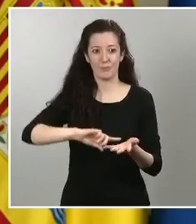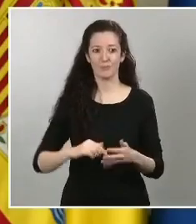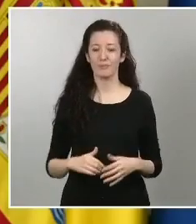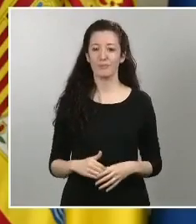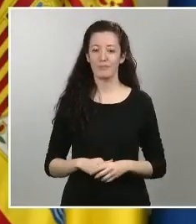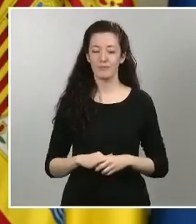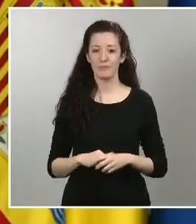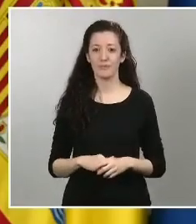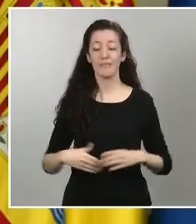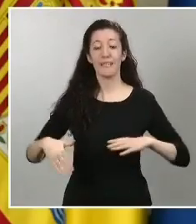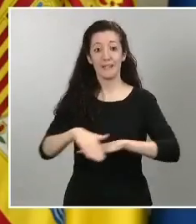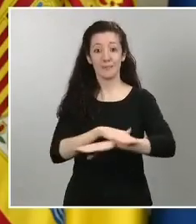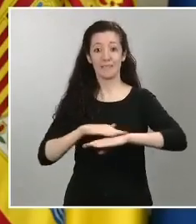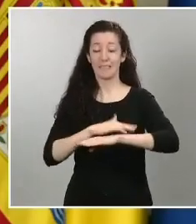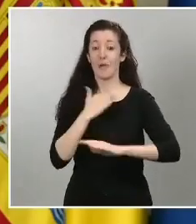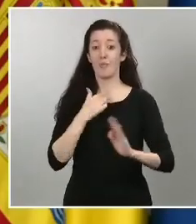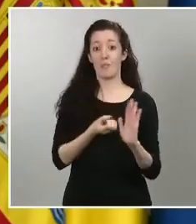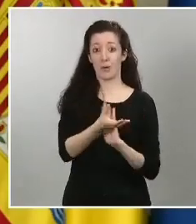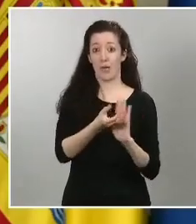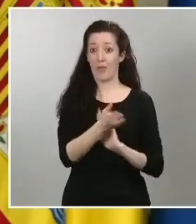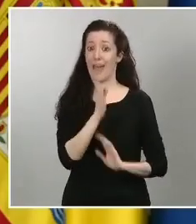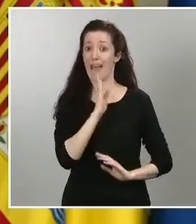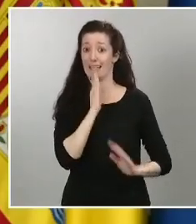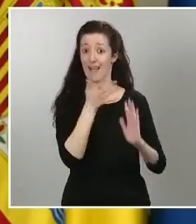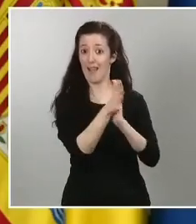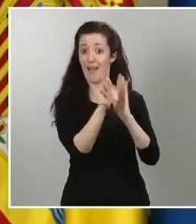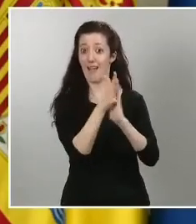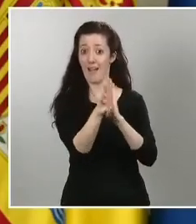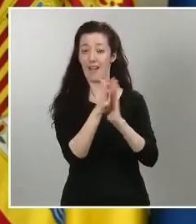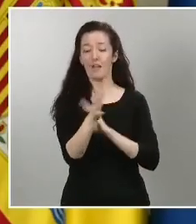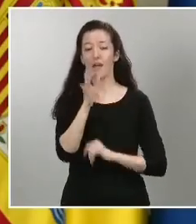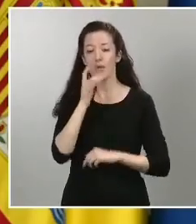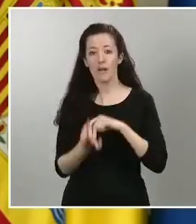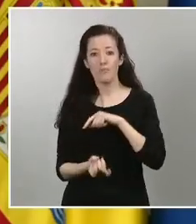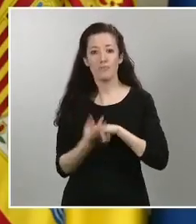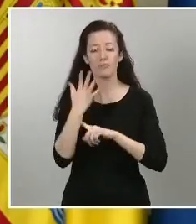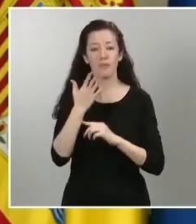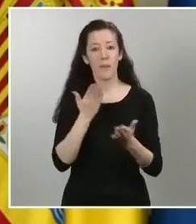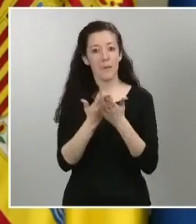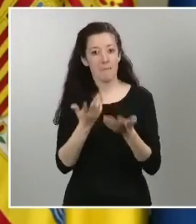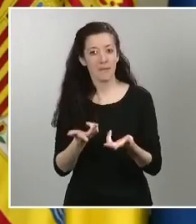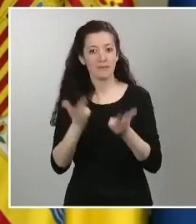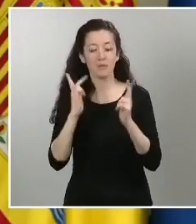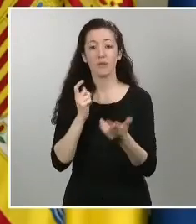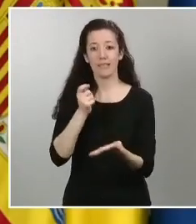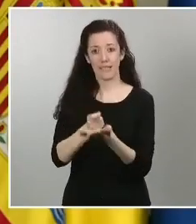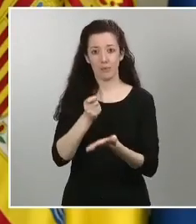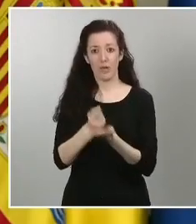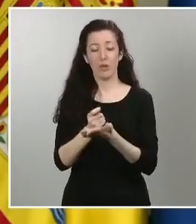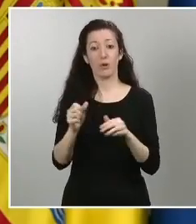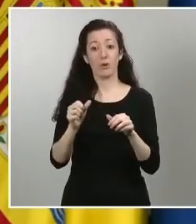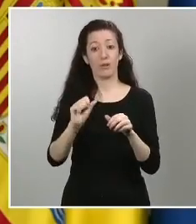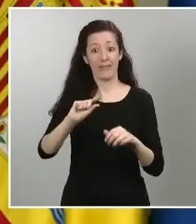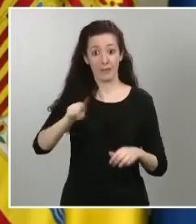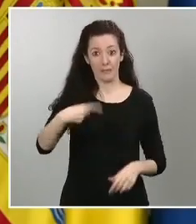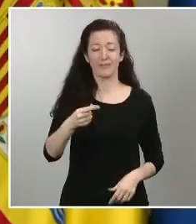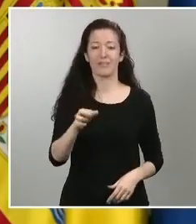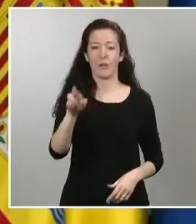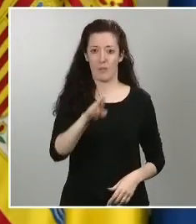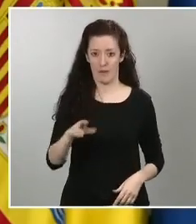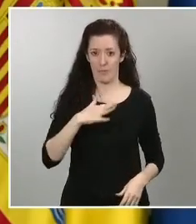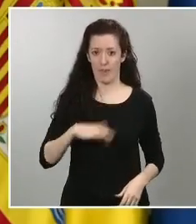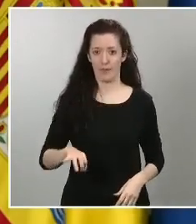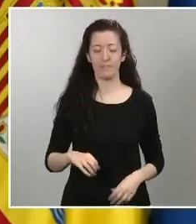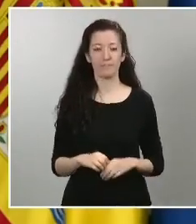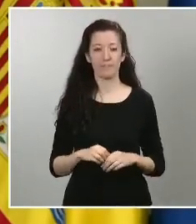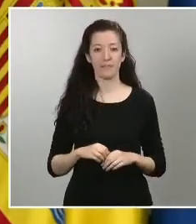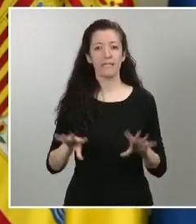un permiso retribuido y recuperable voy a pasar a resumir los objetivos de este permiso este permiso se va